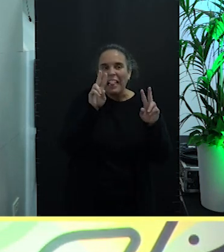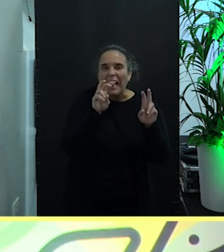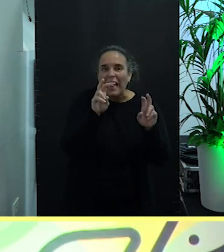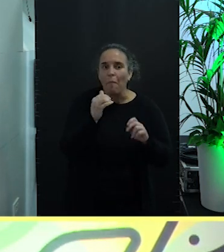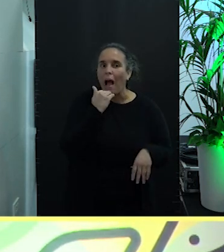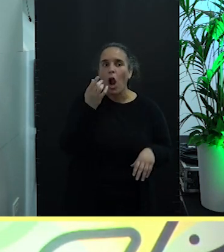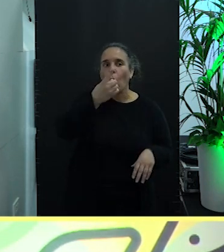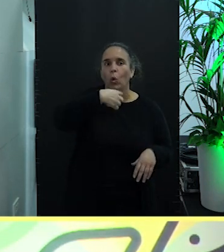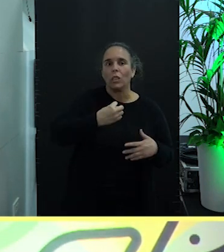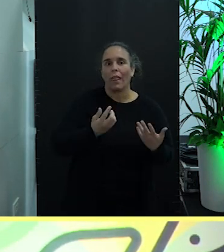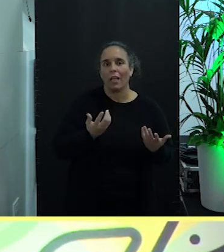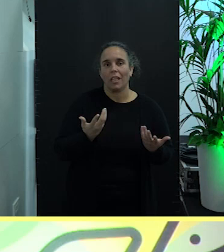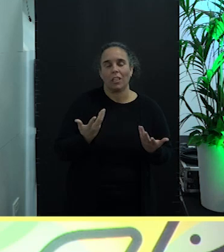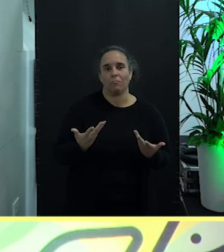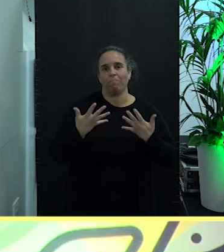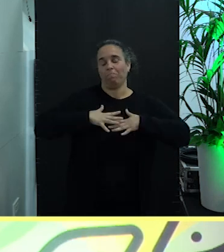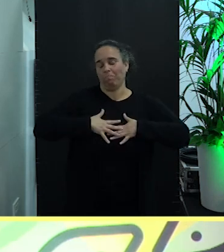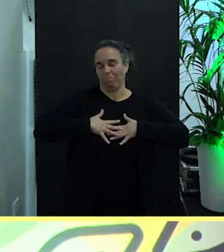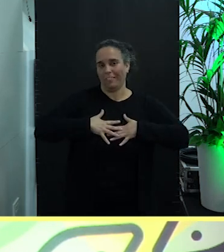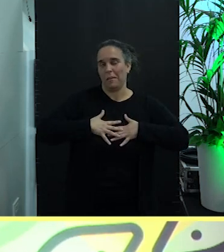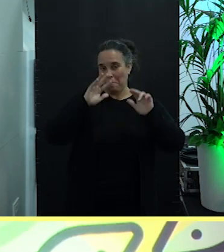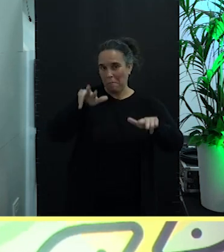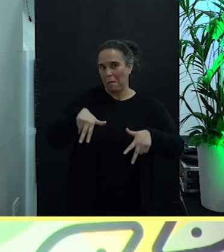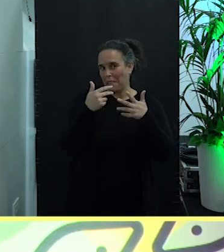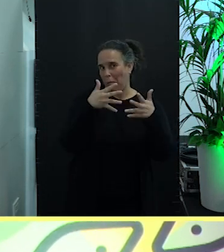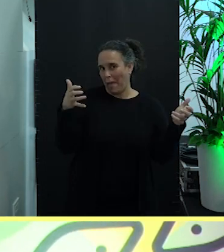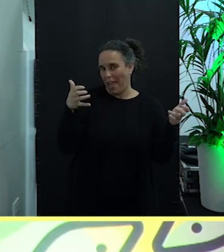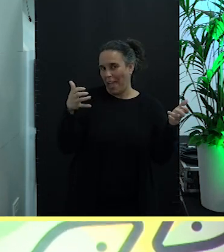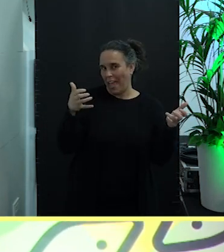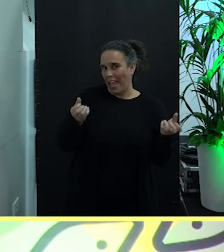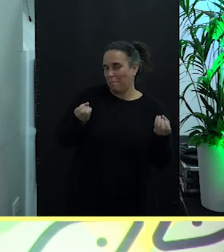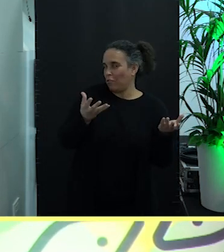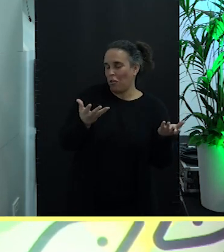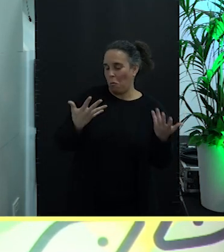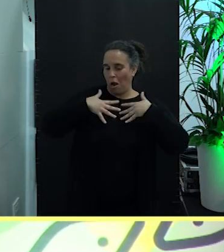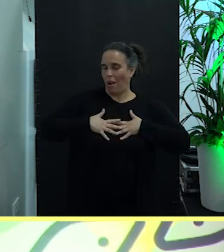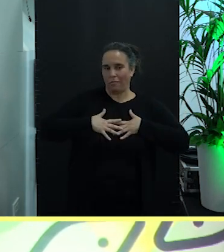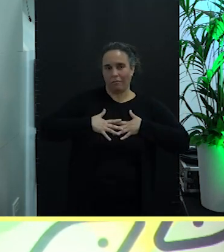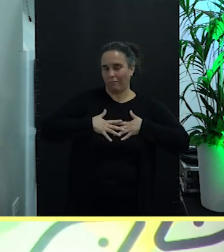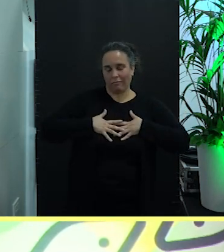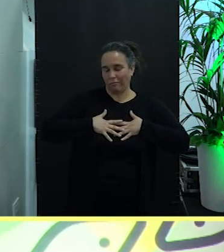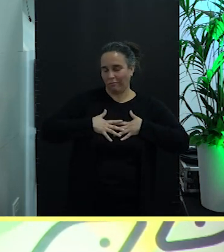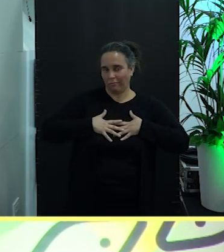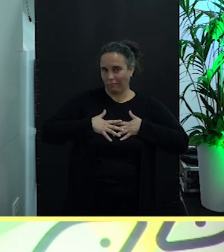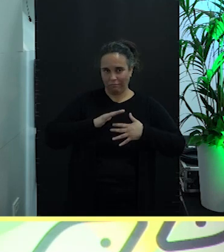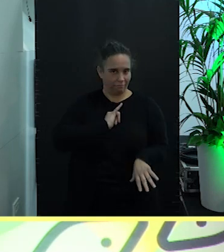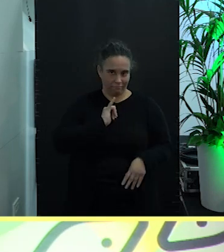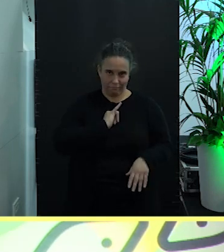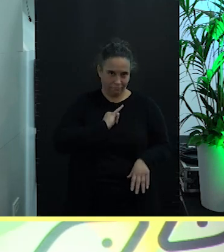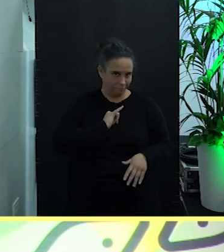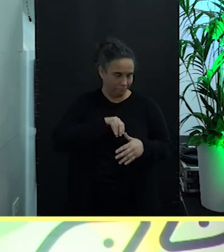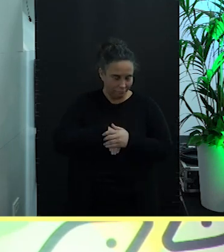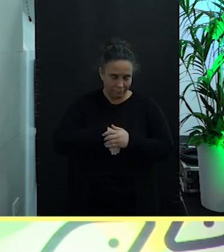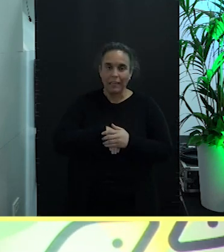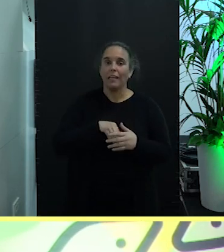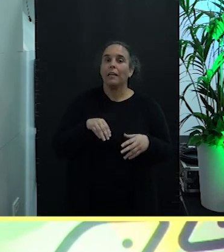ya lo tienen, permítanme la expresión, metido en vena. Pero me